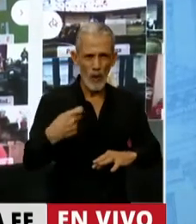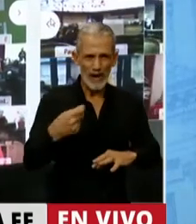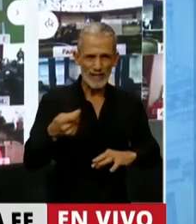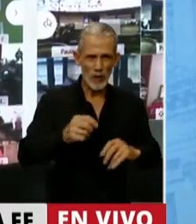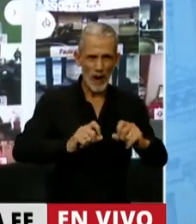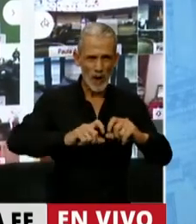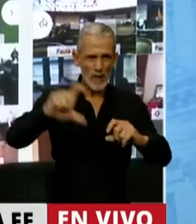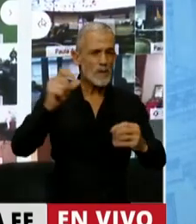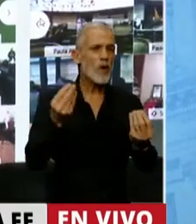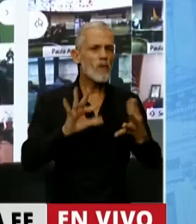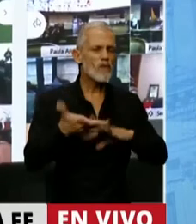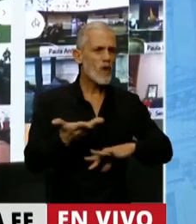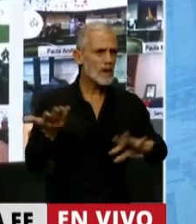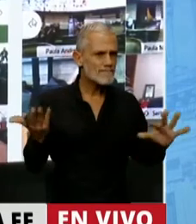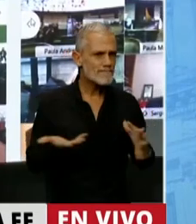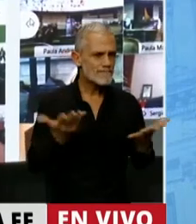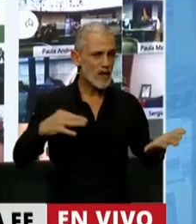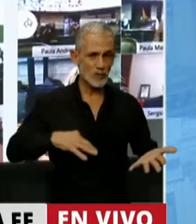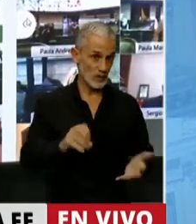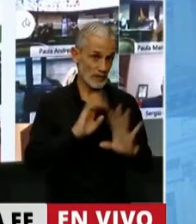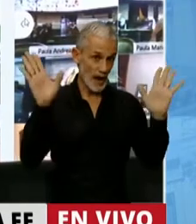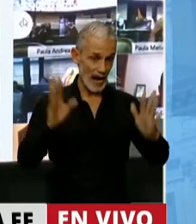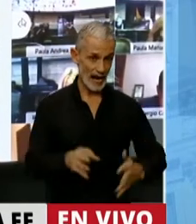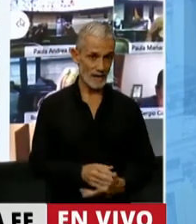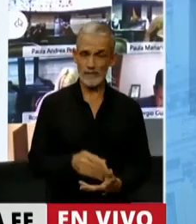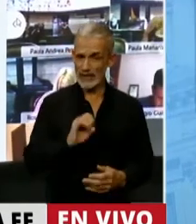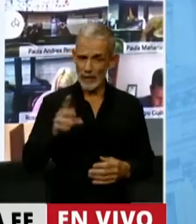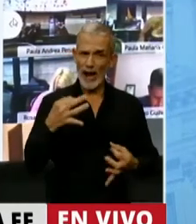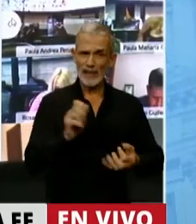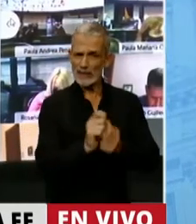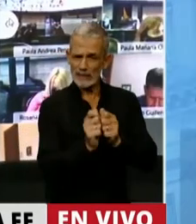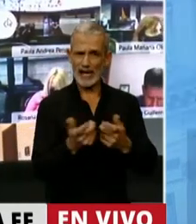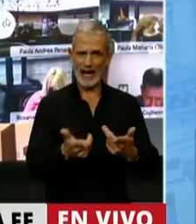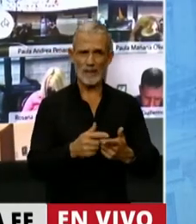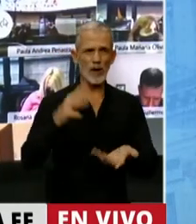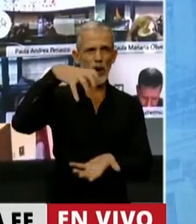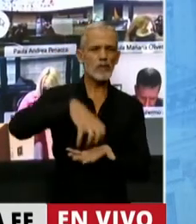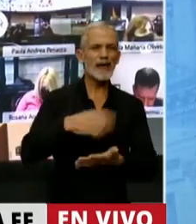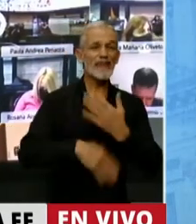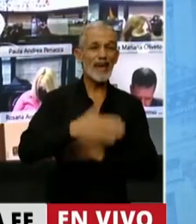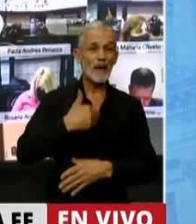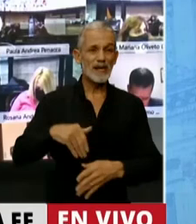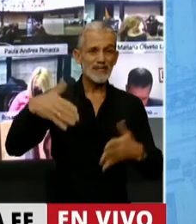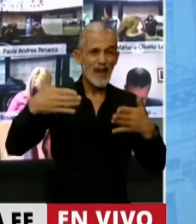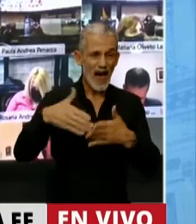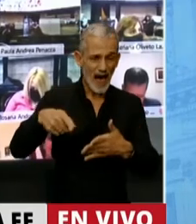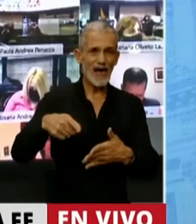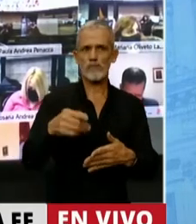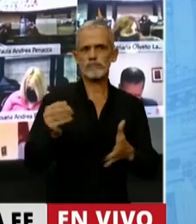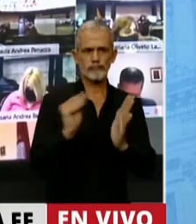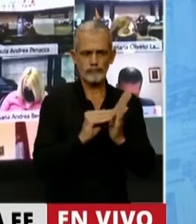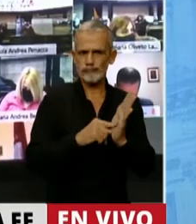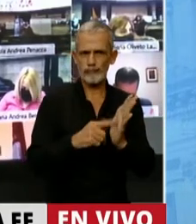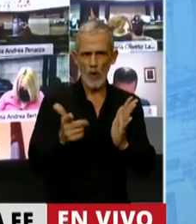fórmula para los aumentos deberes, eso está mal, eso hay que reverlo. Puedo decir que la agencia de discapacidad no está jerarquizada en el